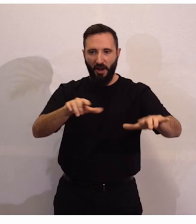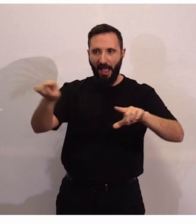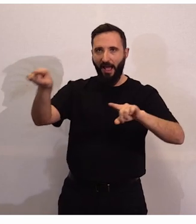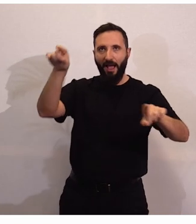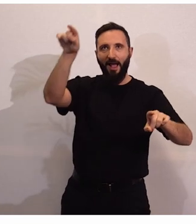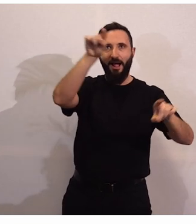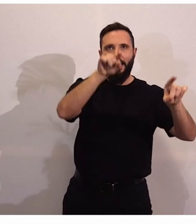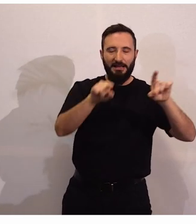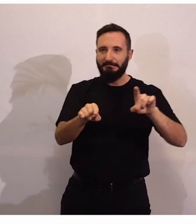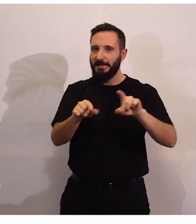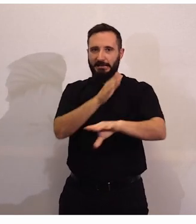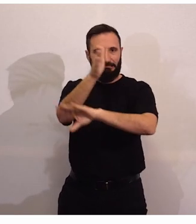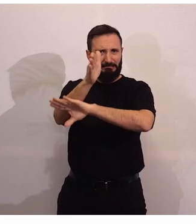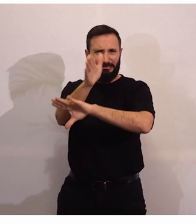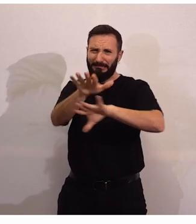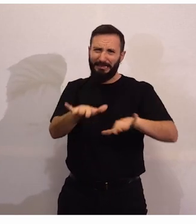Vamos, no va nadie.